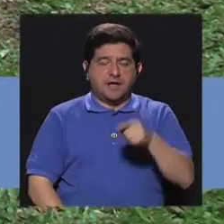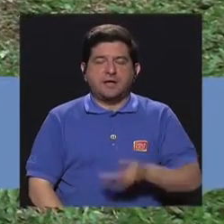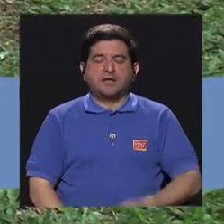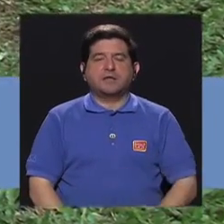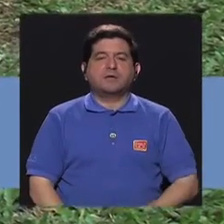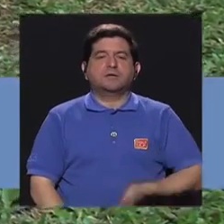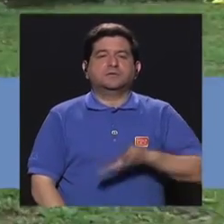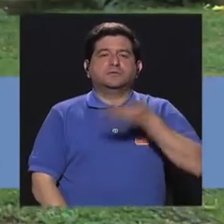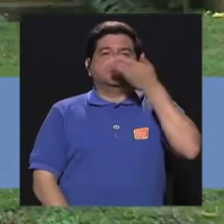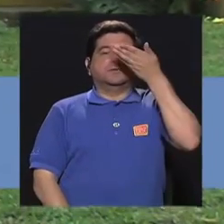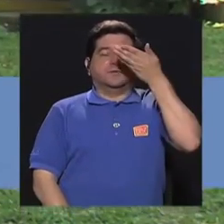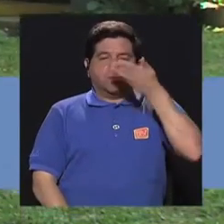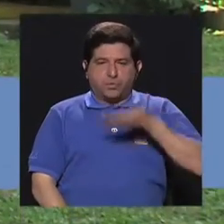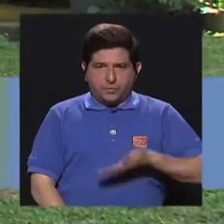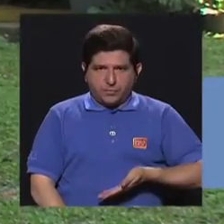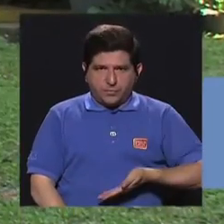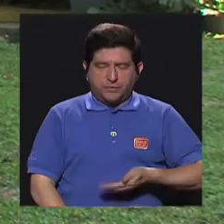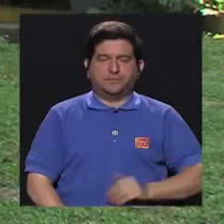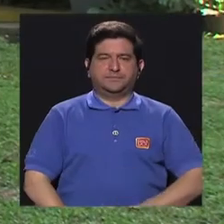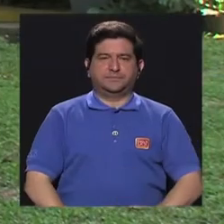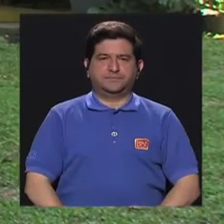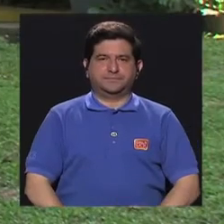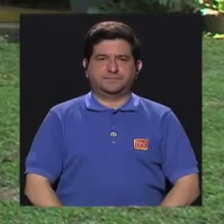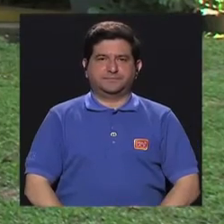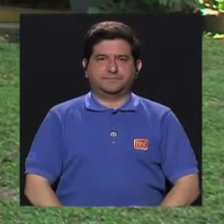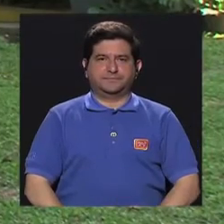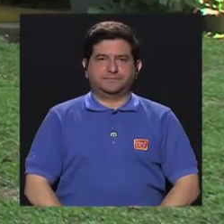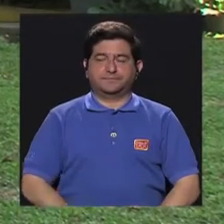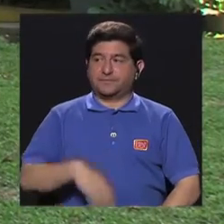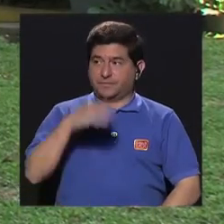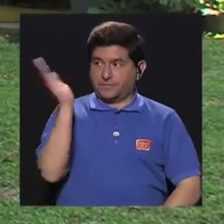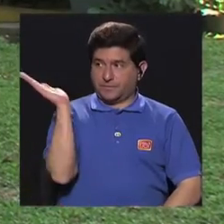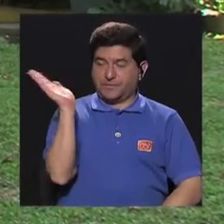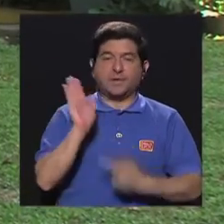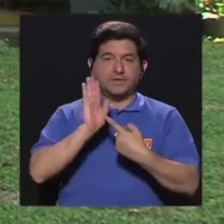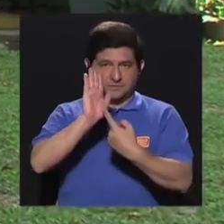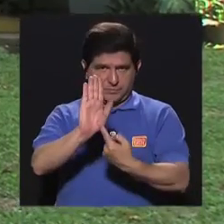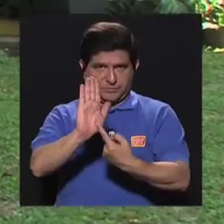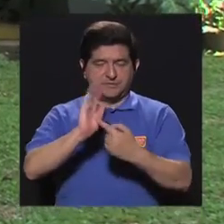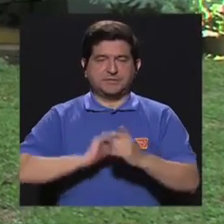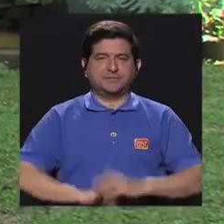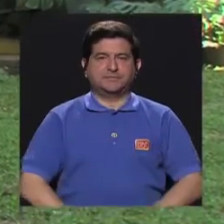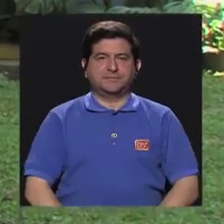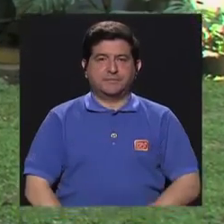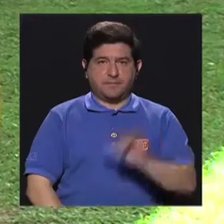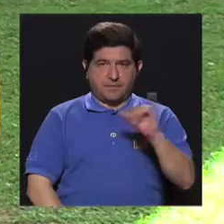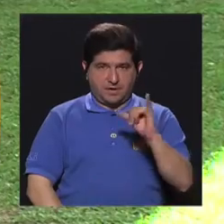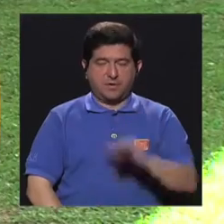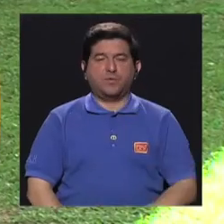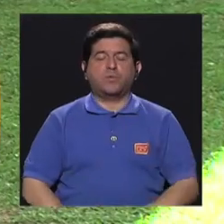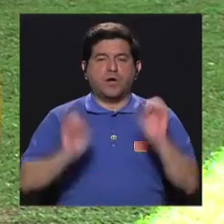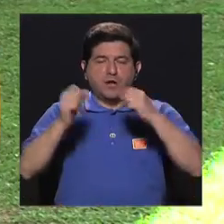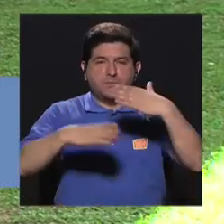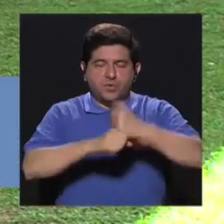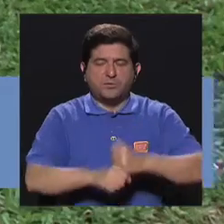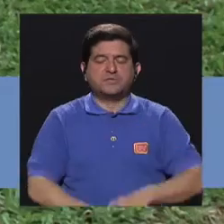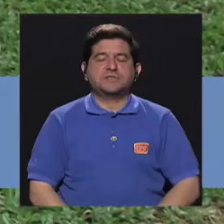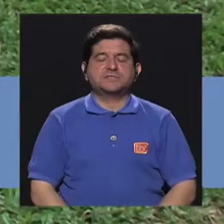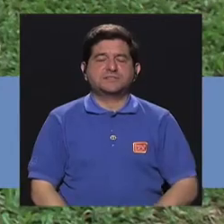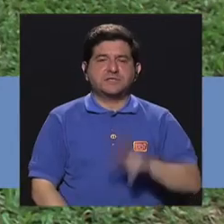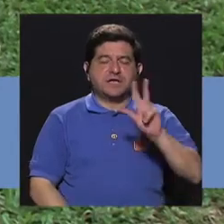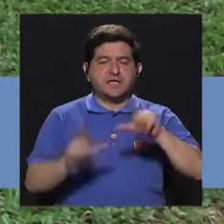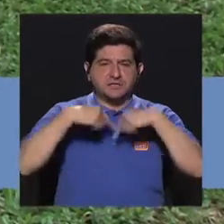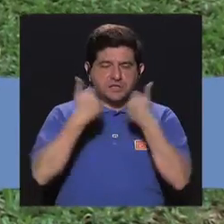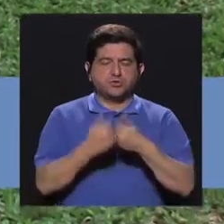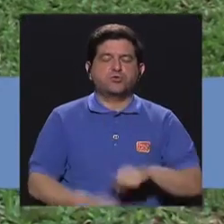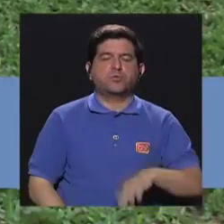Ahí toman aire y aquí botan el aire. Y toman aire y botan el aire. Aquí también igual podemos hacer tres